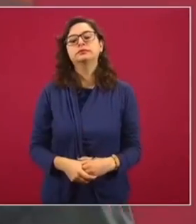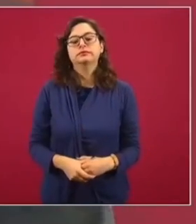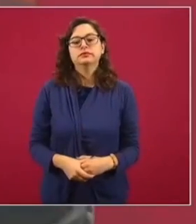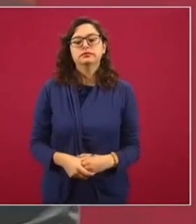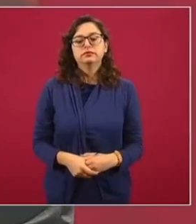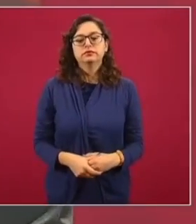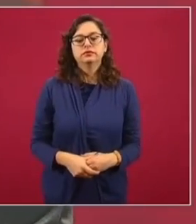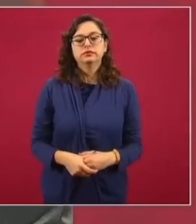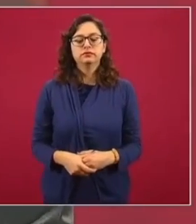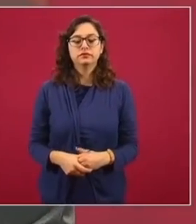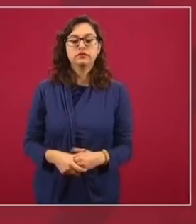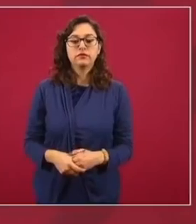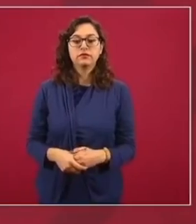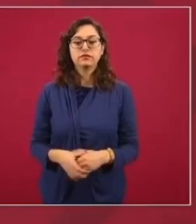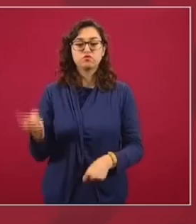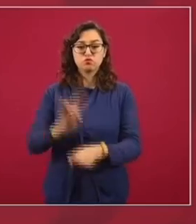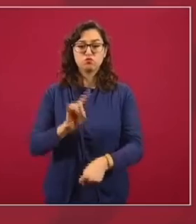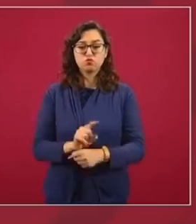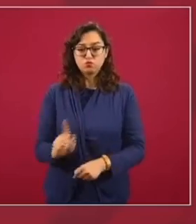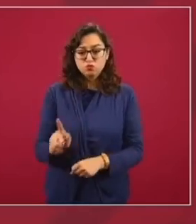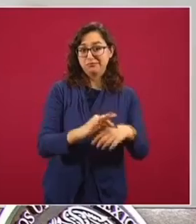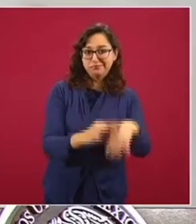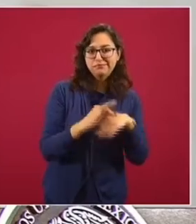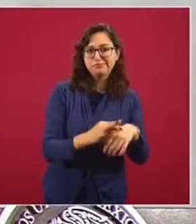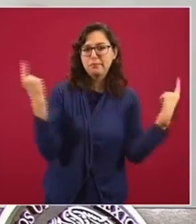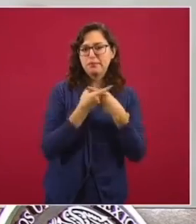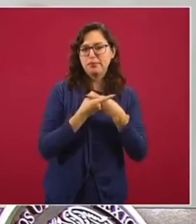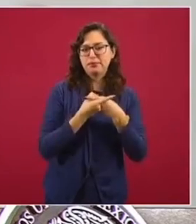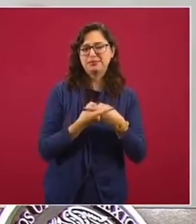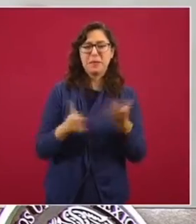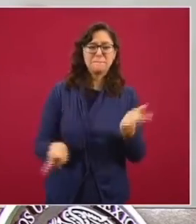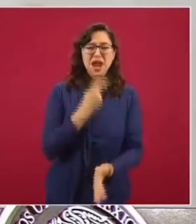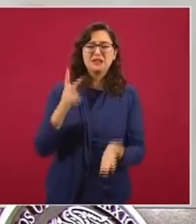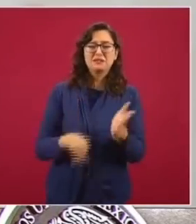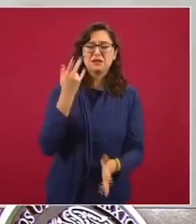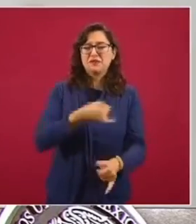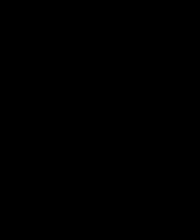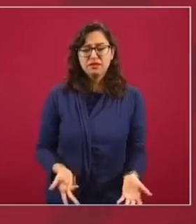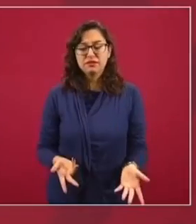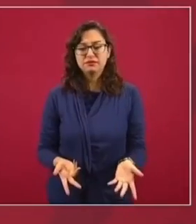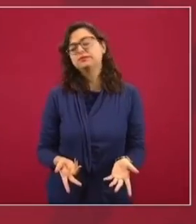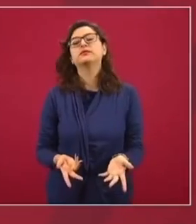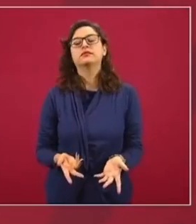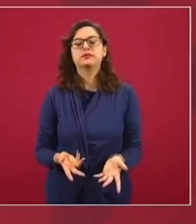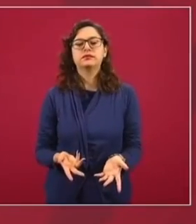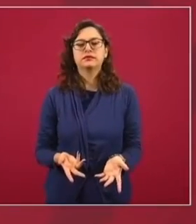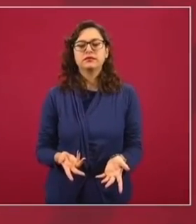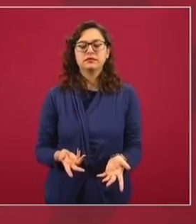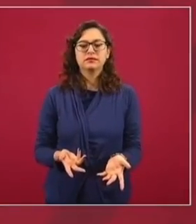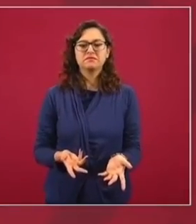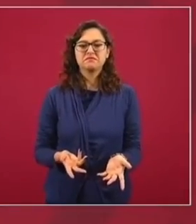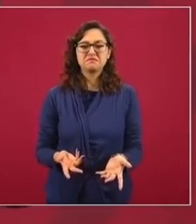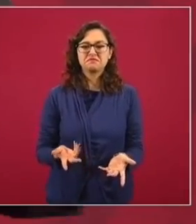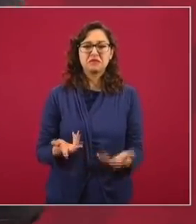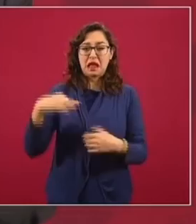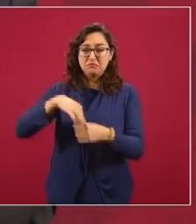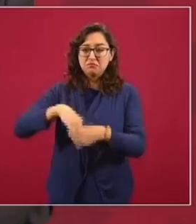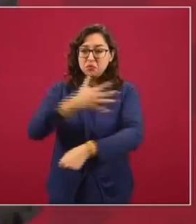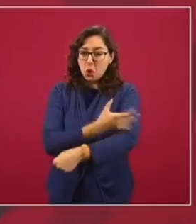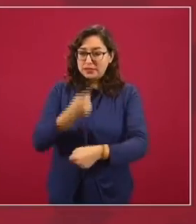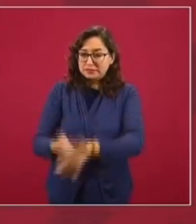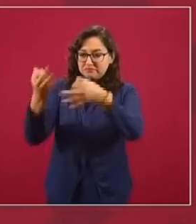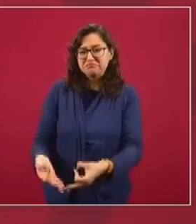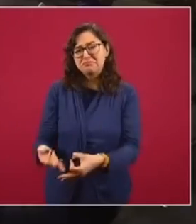Nada de simulación. ¿Cuántos fraudes? En la historia. Elecciones sin fraude, muy pocas.